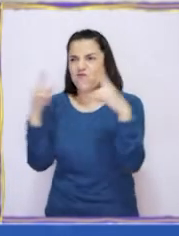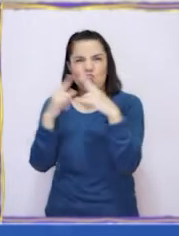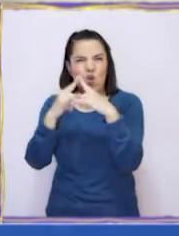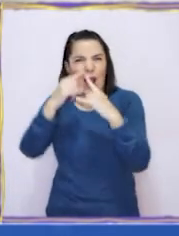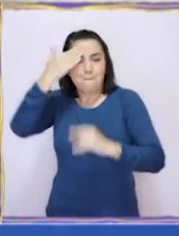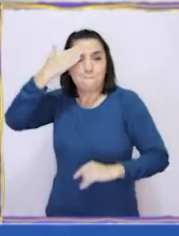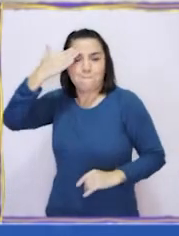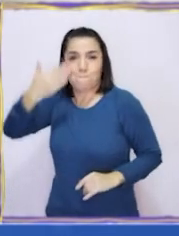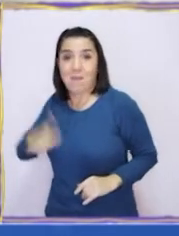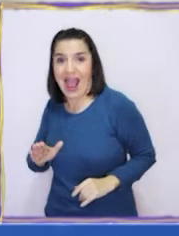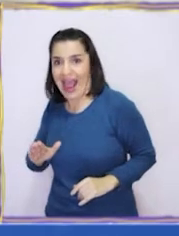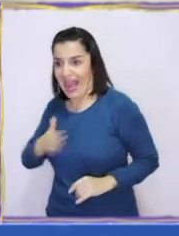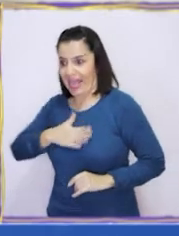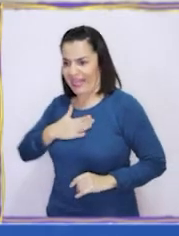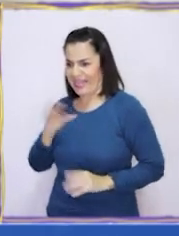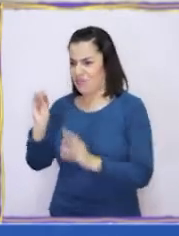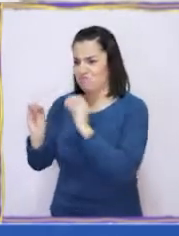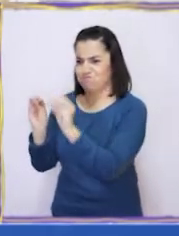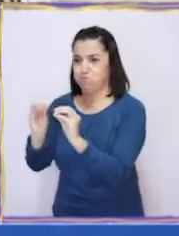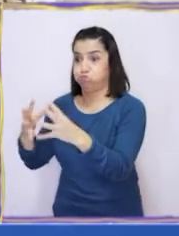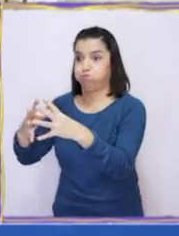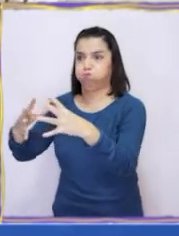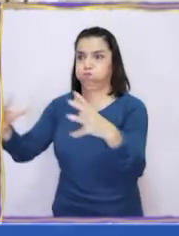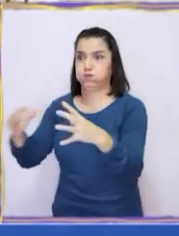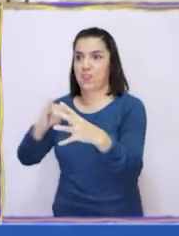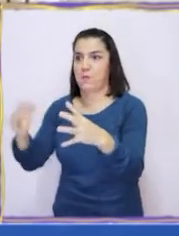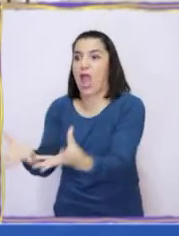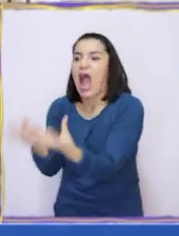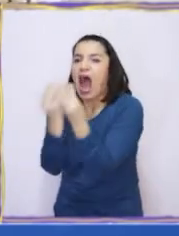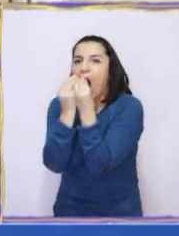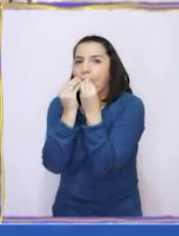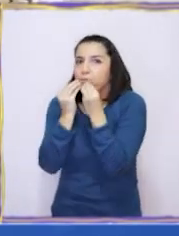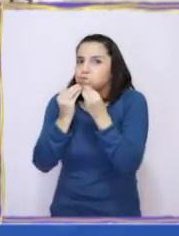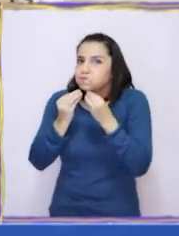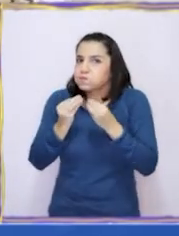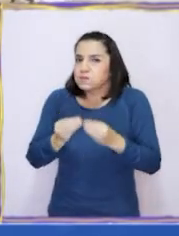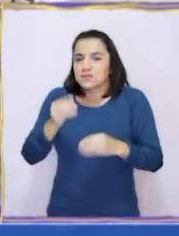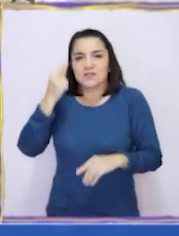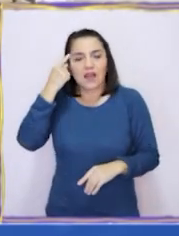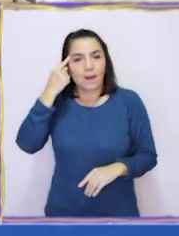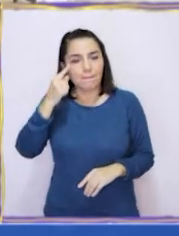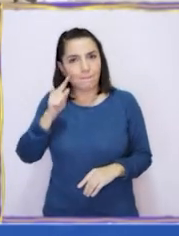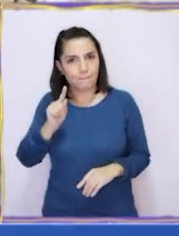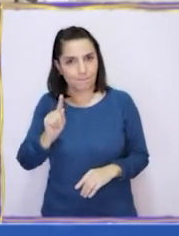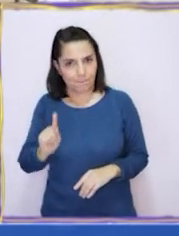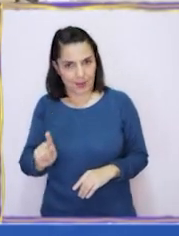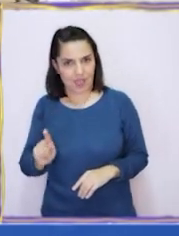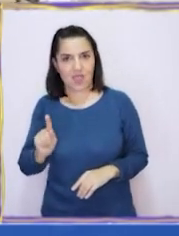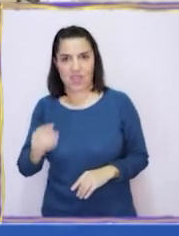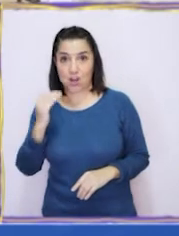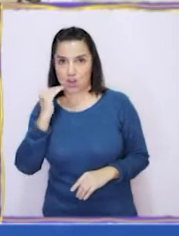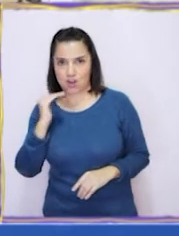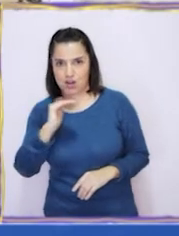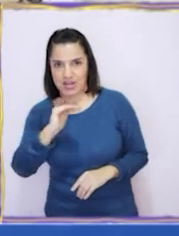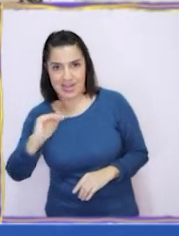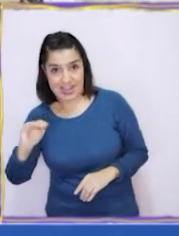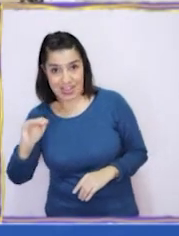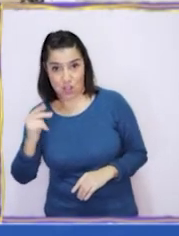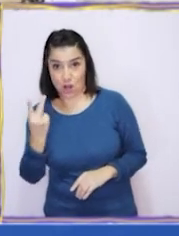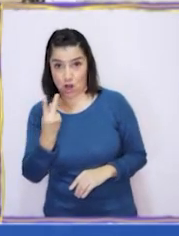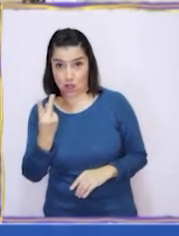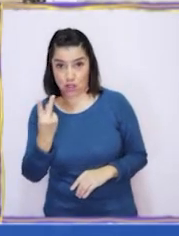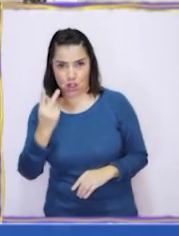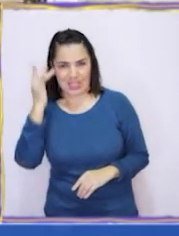¡Era una bruja malvada que los quería hacer engordar para poder comérselos! Sin embargo, ellos fueron muy